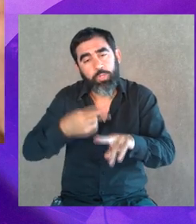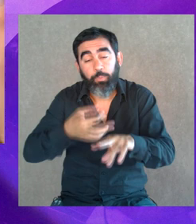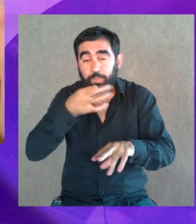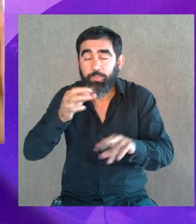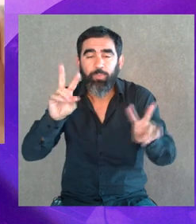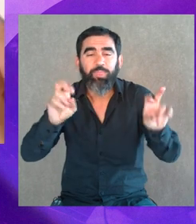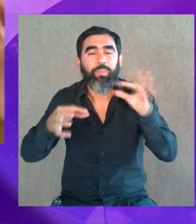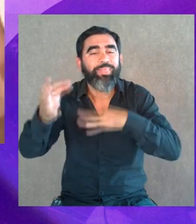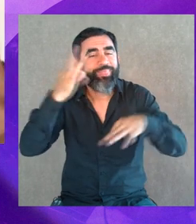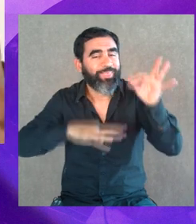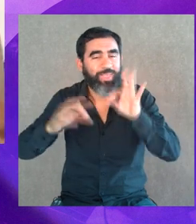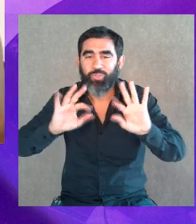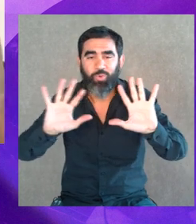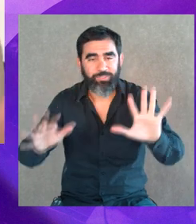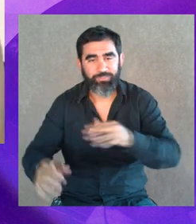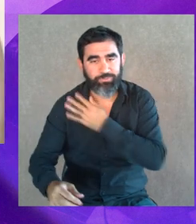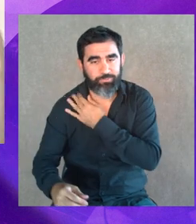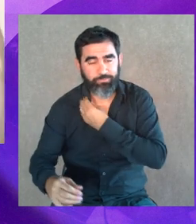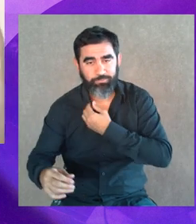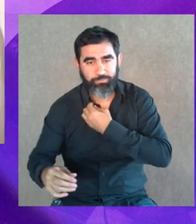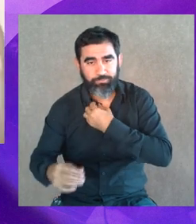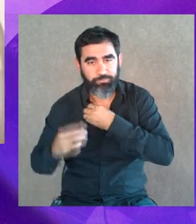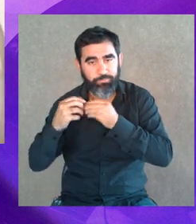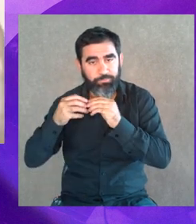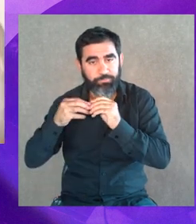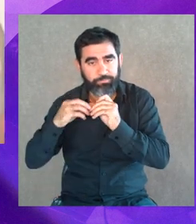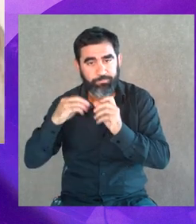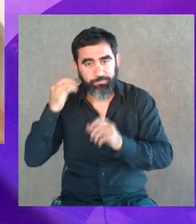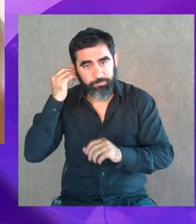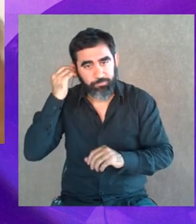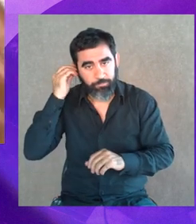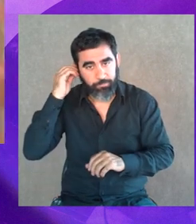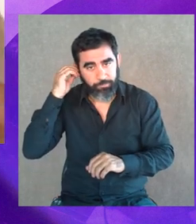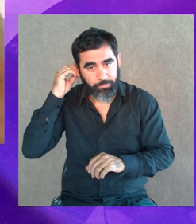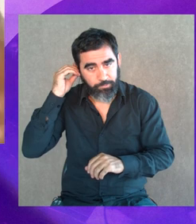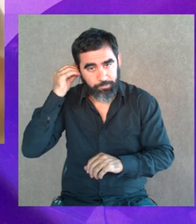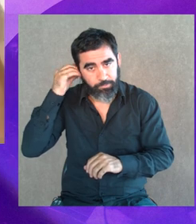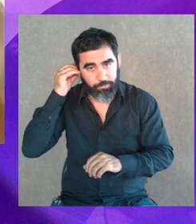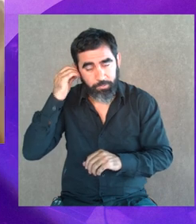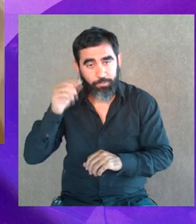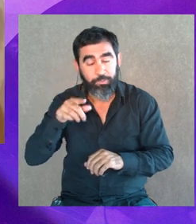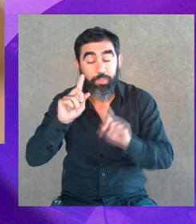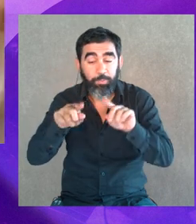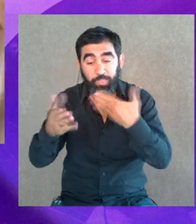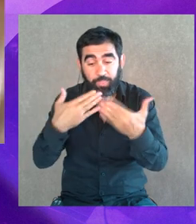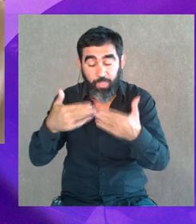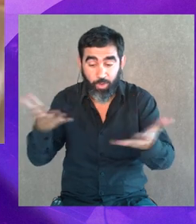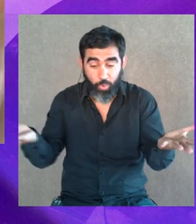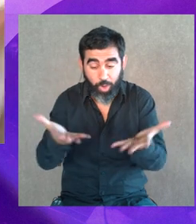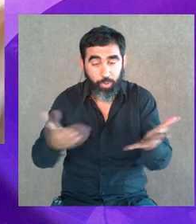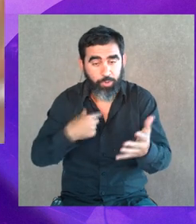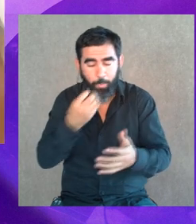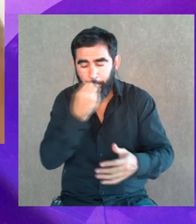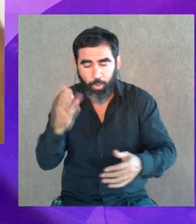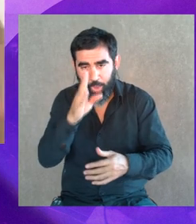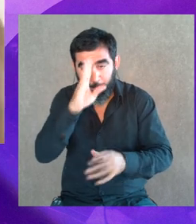una vez más, estamos hablando de teatro y no de vida real. Y en realidad... Con esta conversación